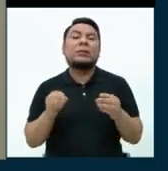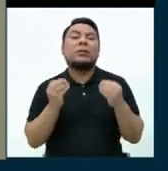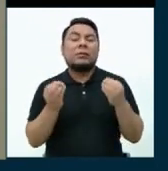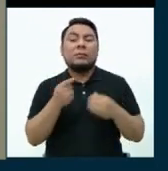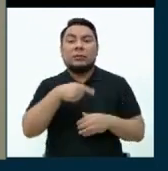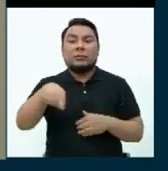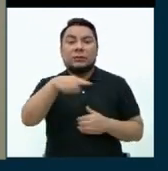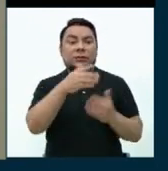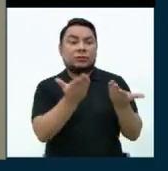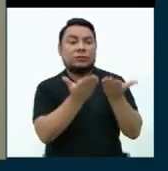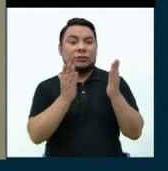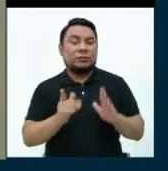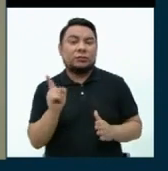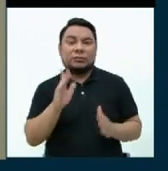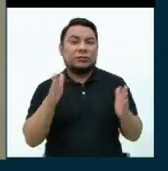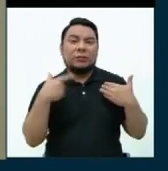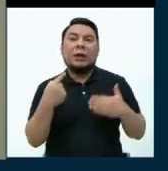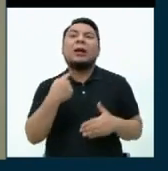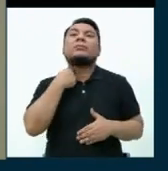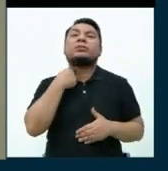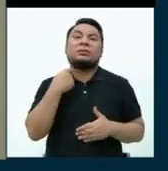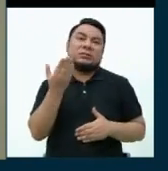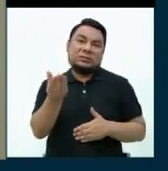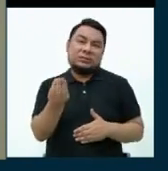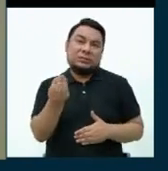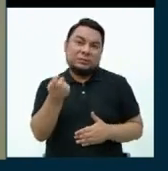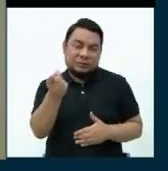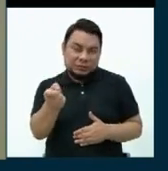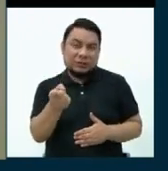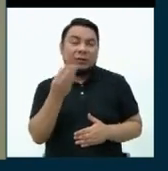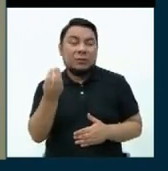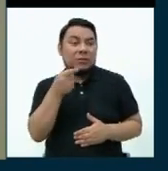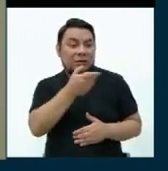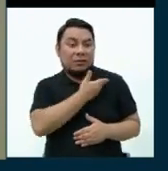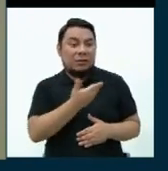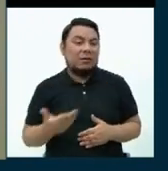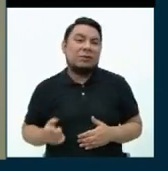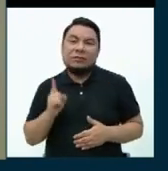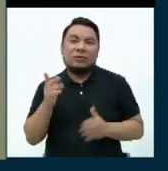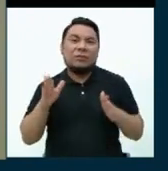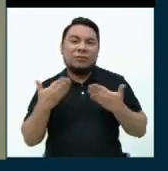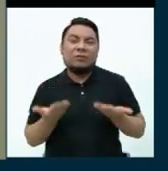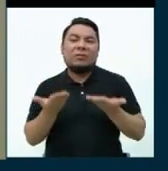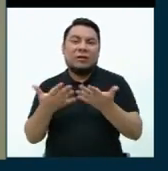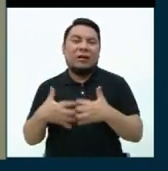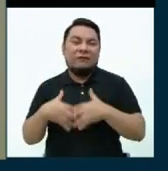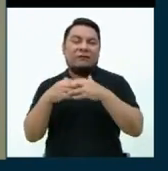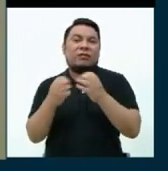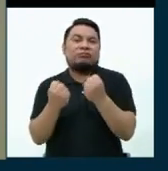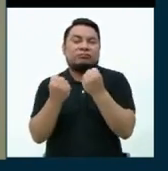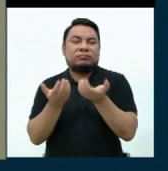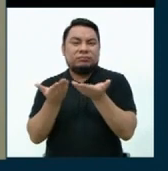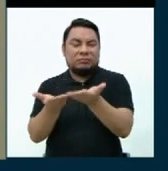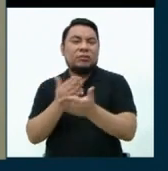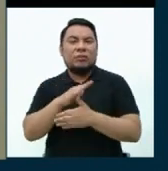que los estudiantes no pueden ser los afectados en vista de que el Estado no haya podido fortalecerse dentro del